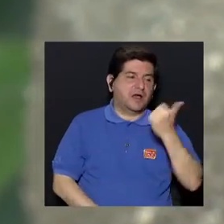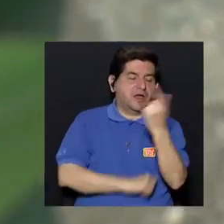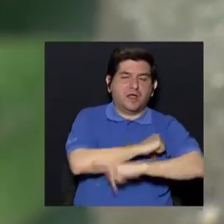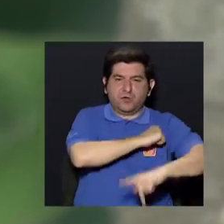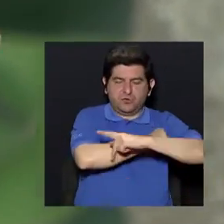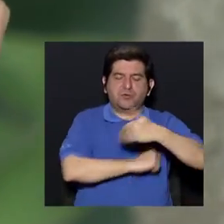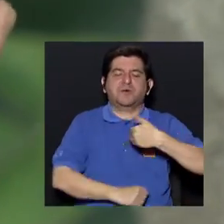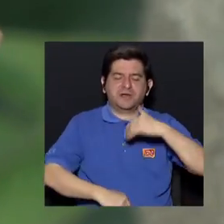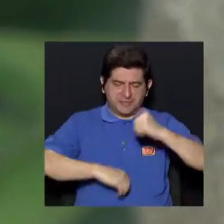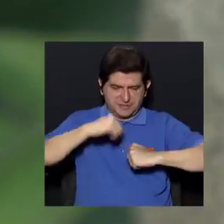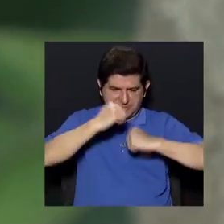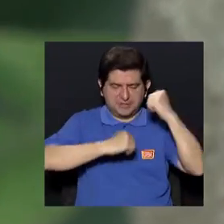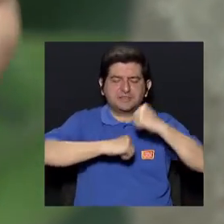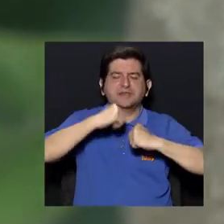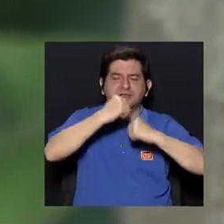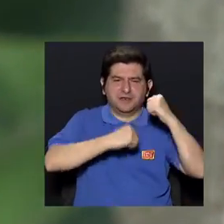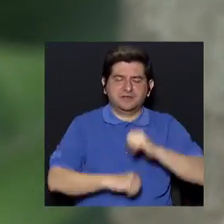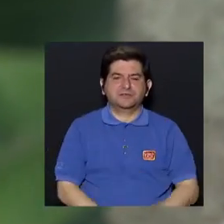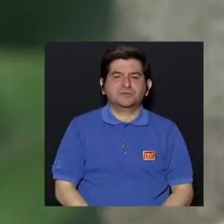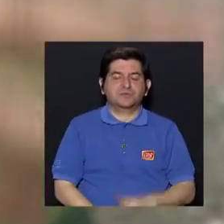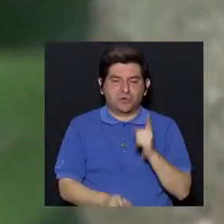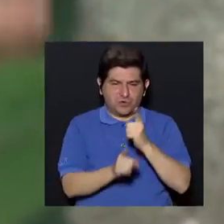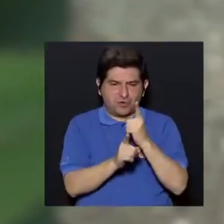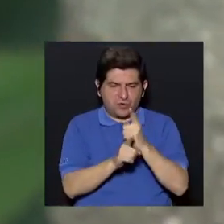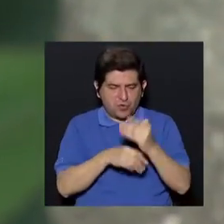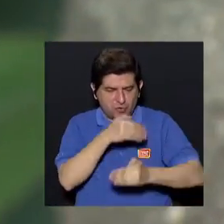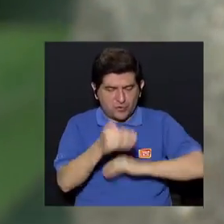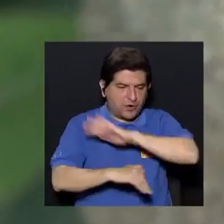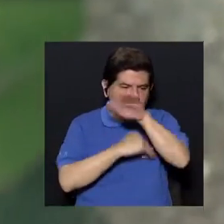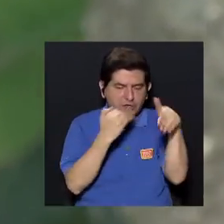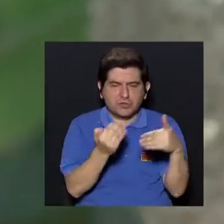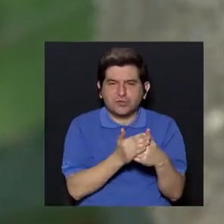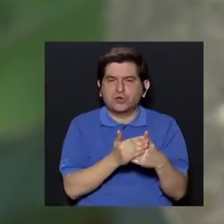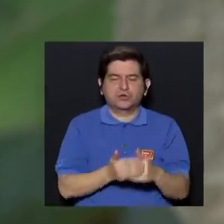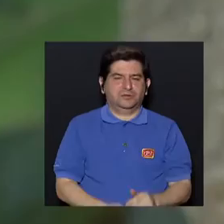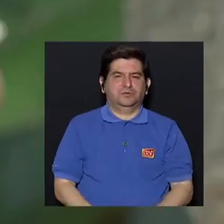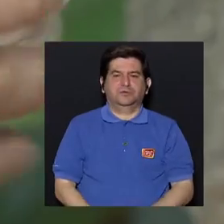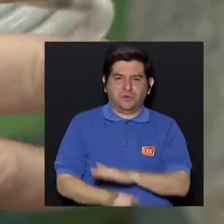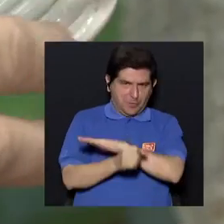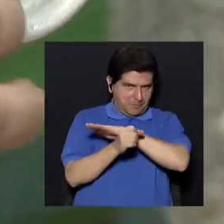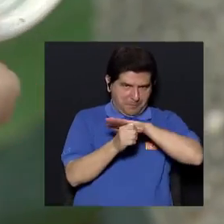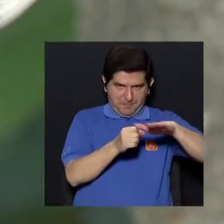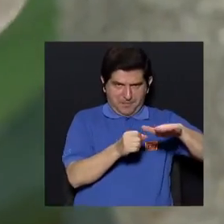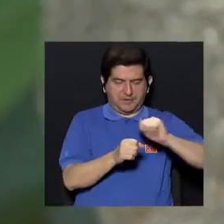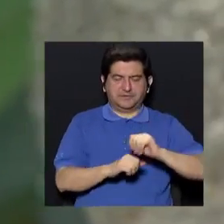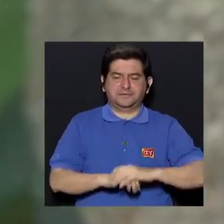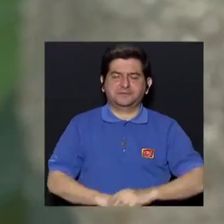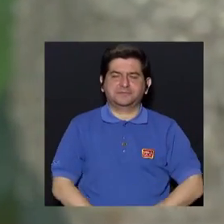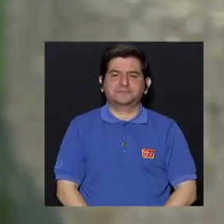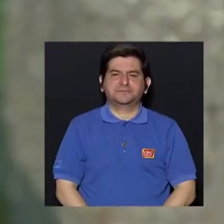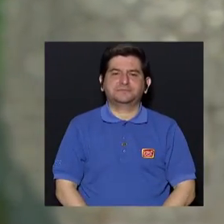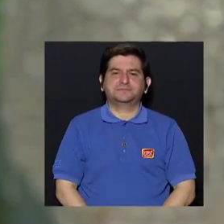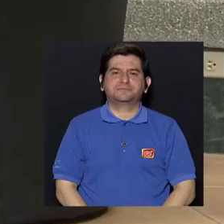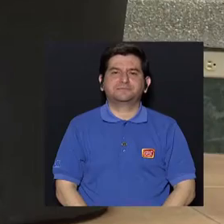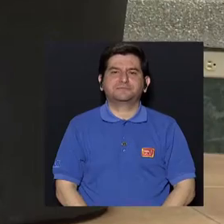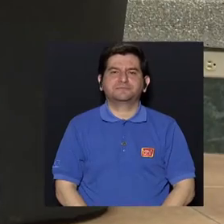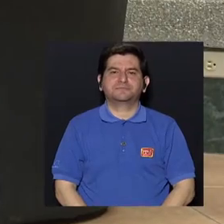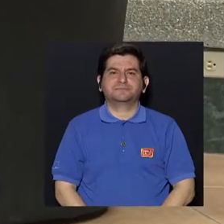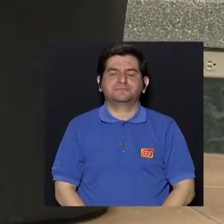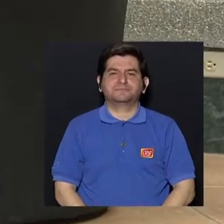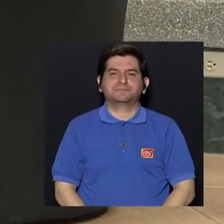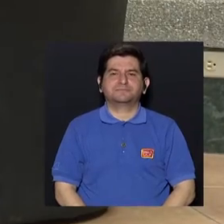donde tienen la infraestructura suficiente para darle un apropiado tratamiento en toda la cadena, ¿verdad?, en ese sentido. Bueno,